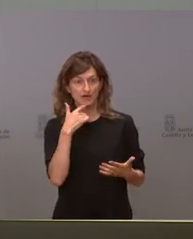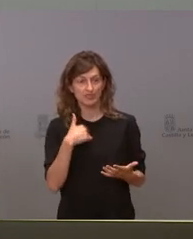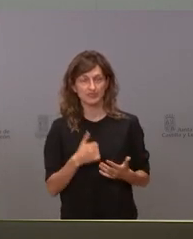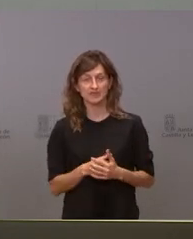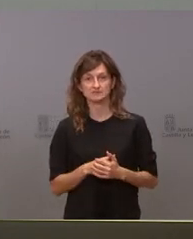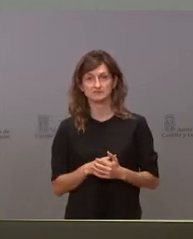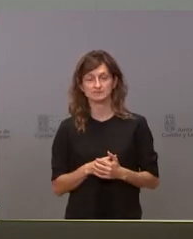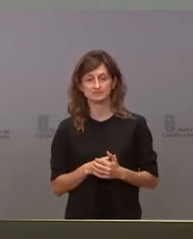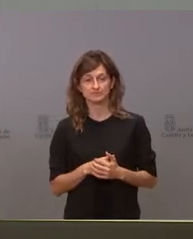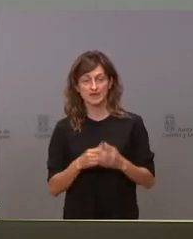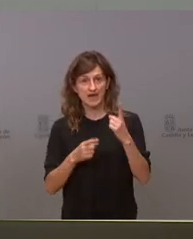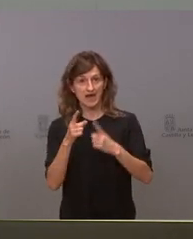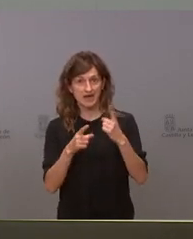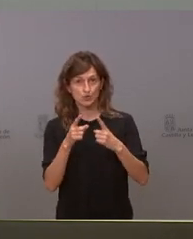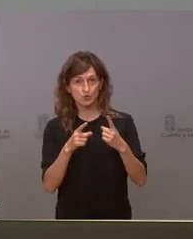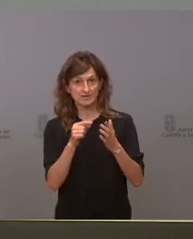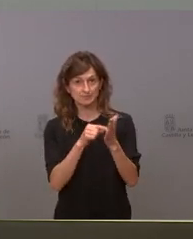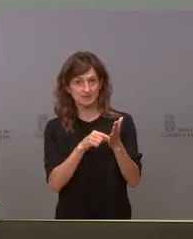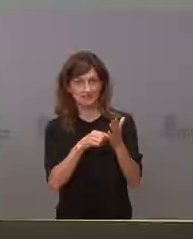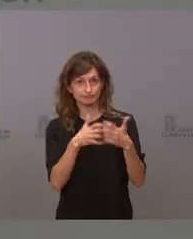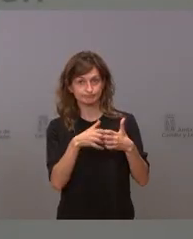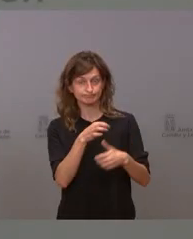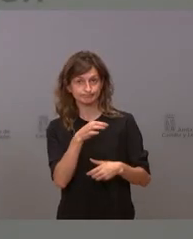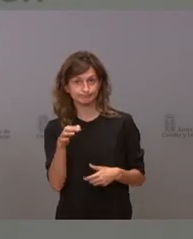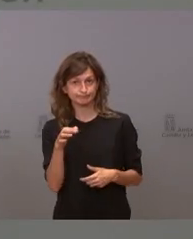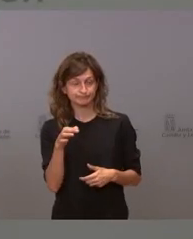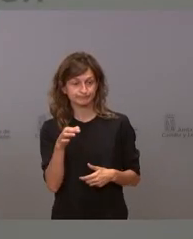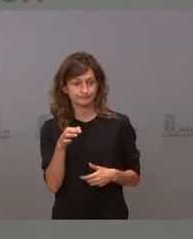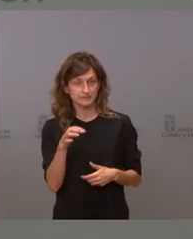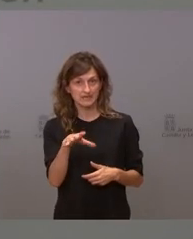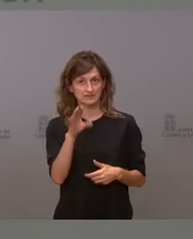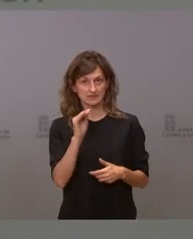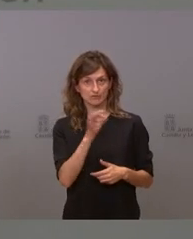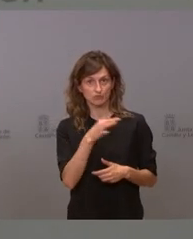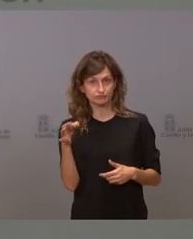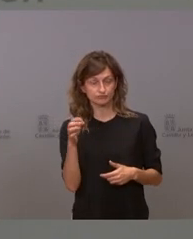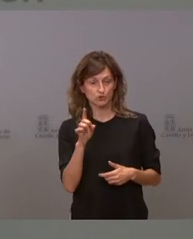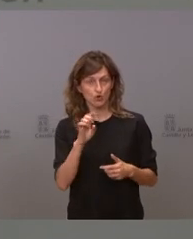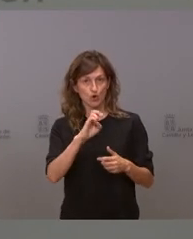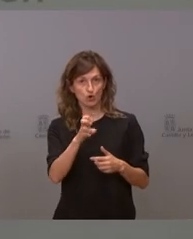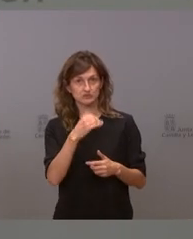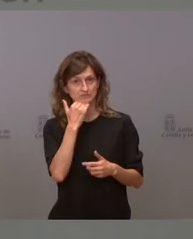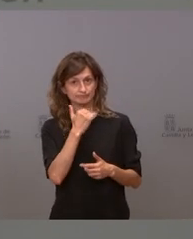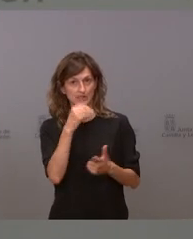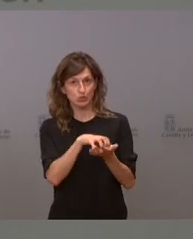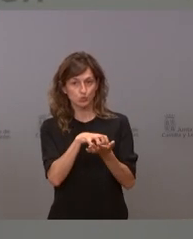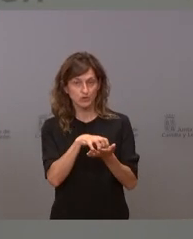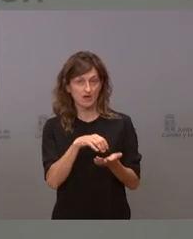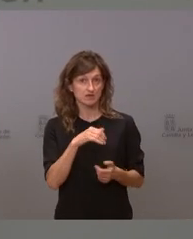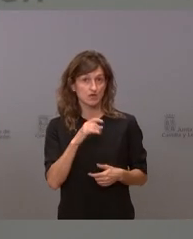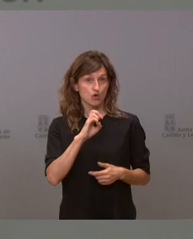de las que estábamos hablando ahora no serán medidas que se vayan a tomar algunas de esas medidas entendemos que no son eficaces otras son más o menos dudosas otras